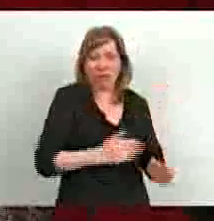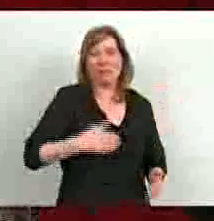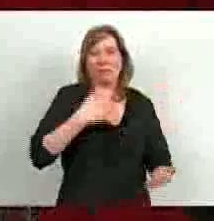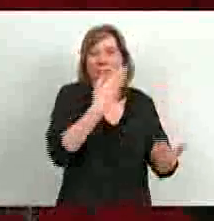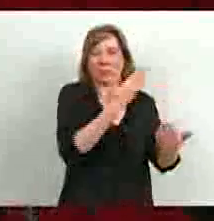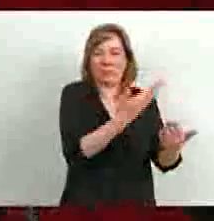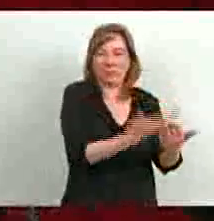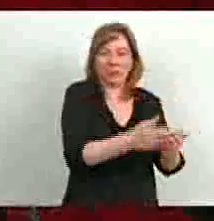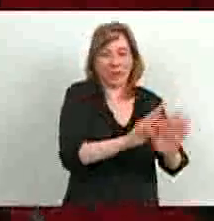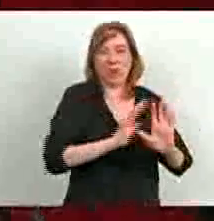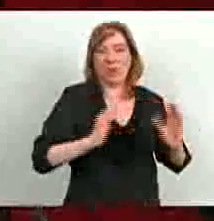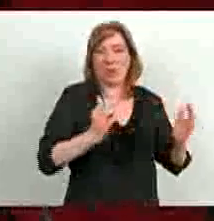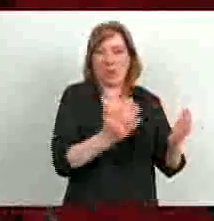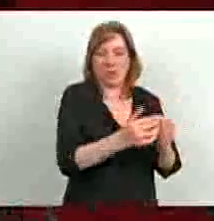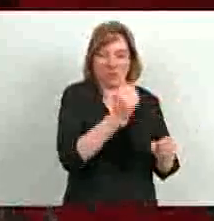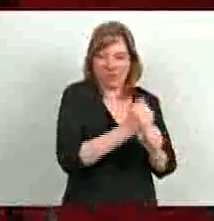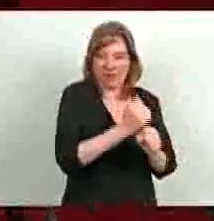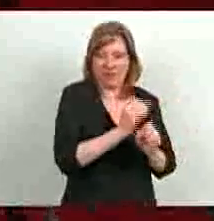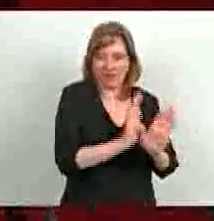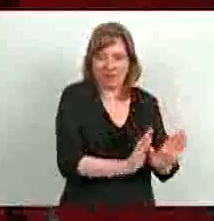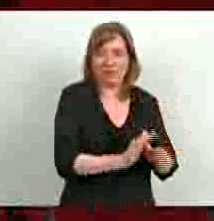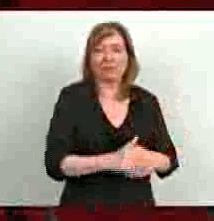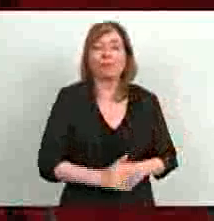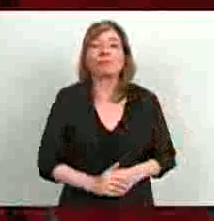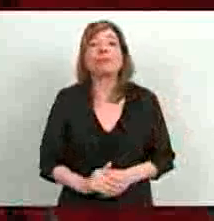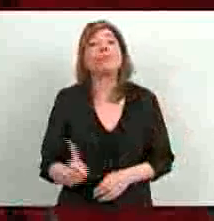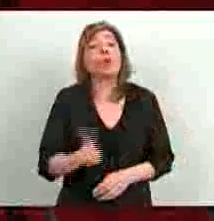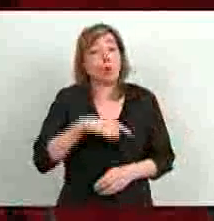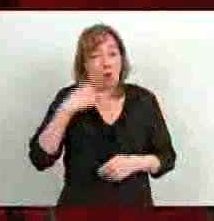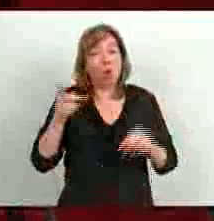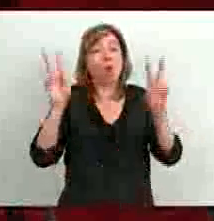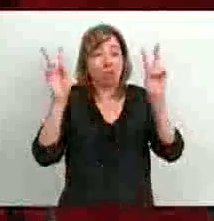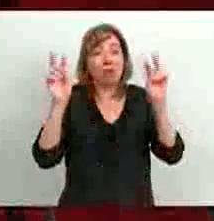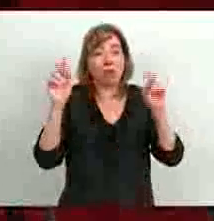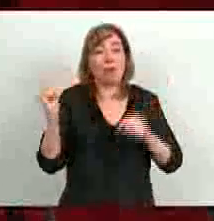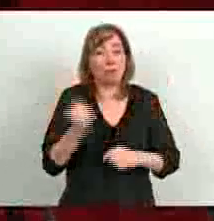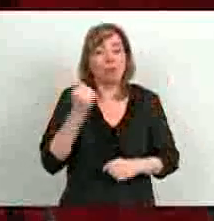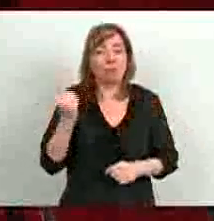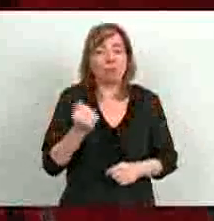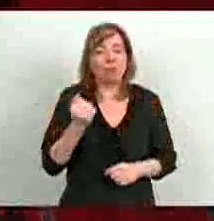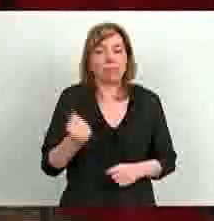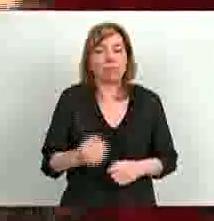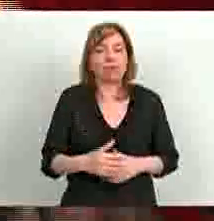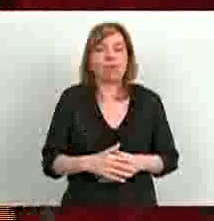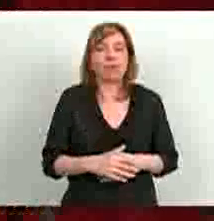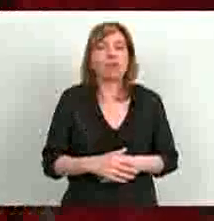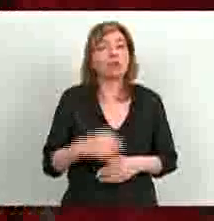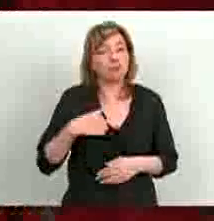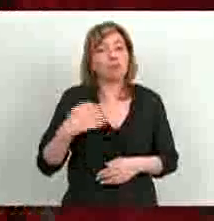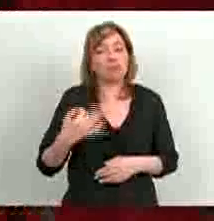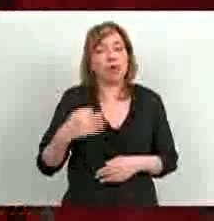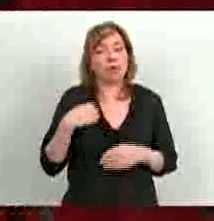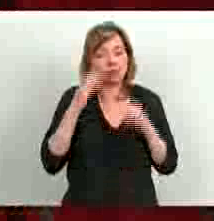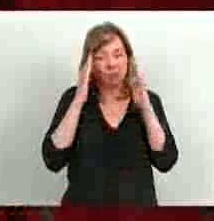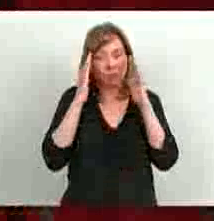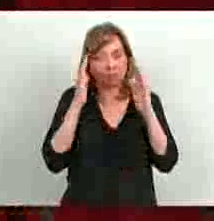presentado a este cuerpo. Uno de los temas también que deberá abordar